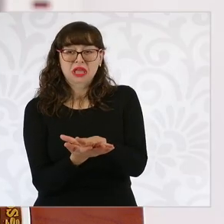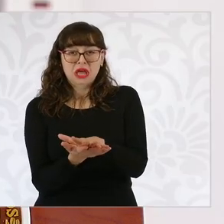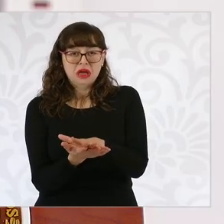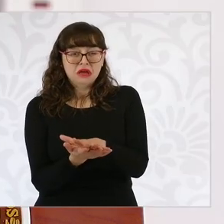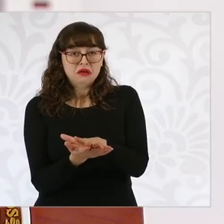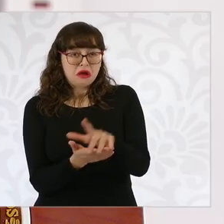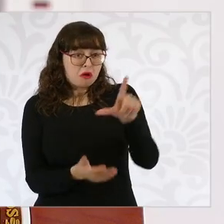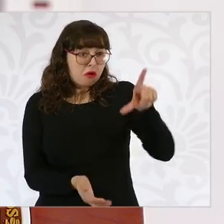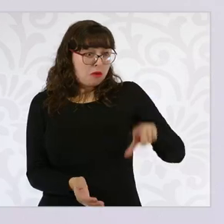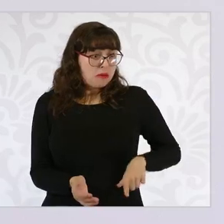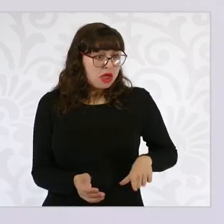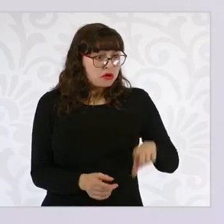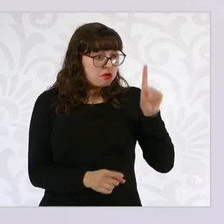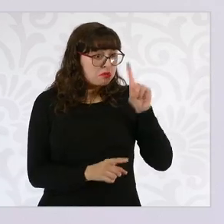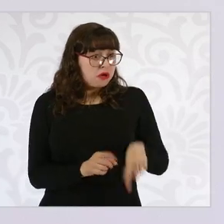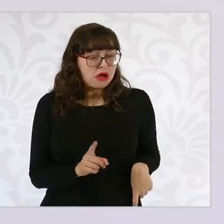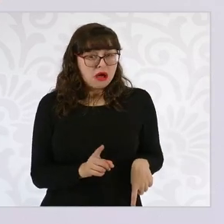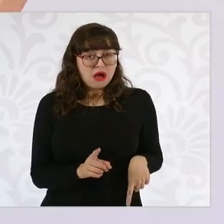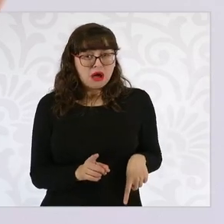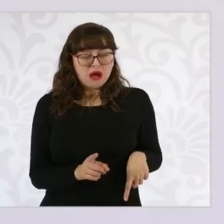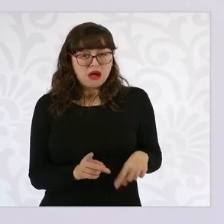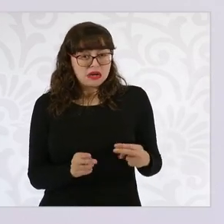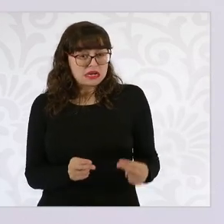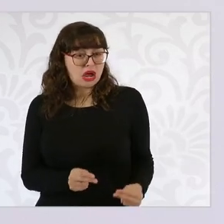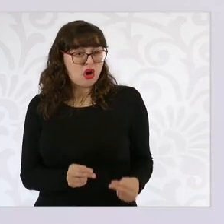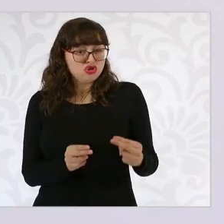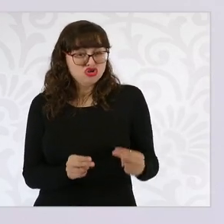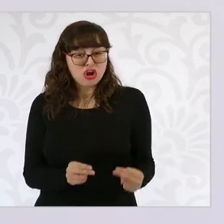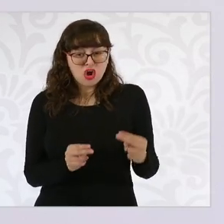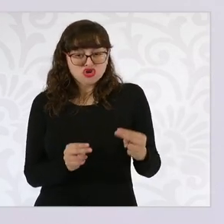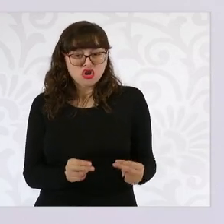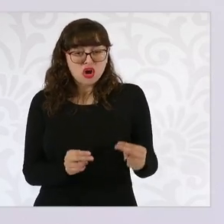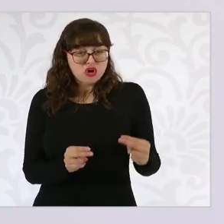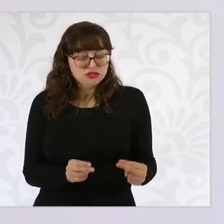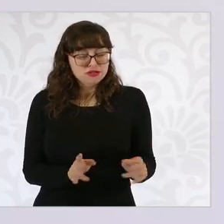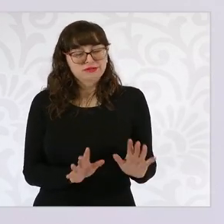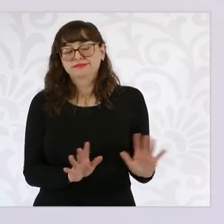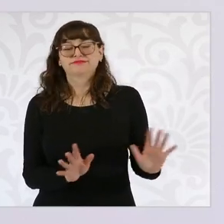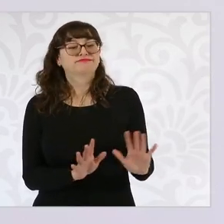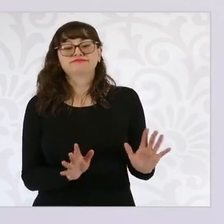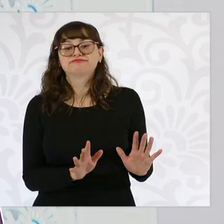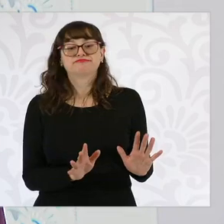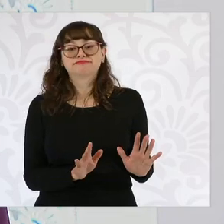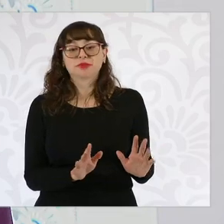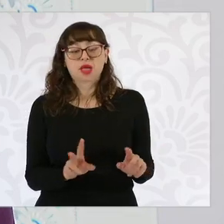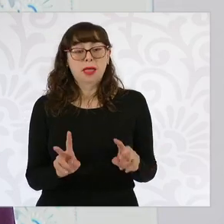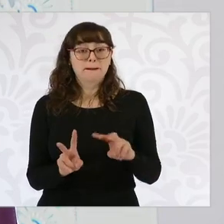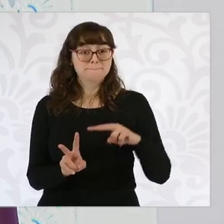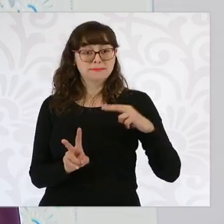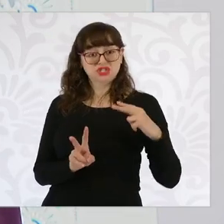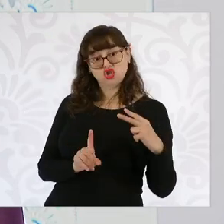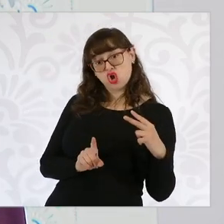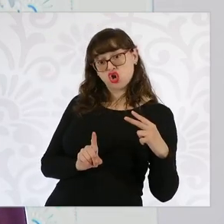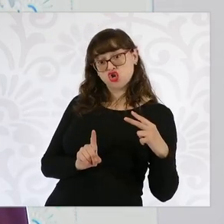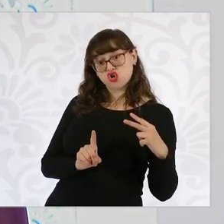Entonces, son dos visiones, la del neoliberalismo y la del humanismo mexicano.